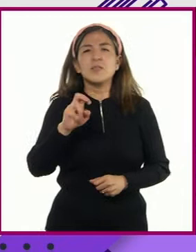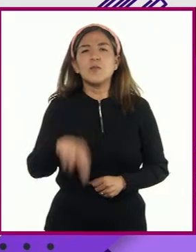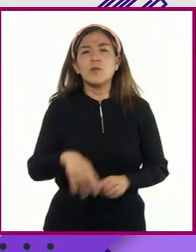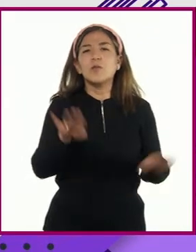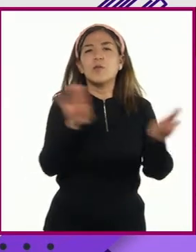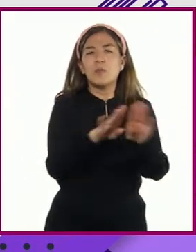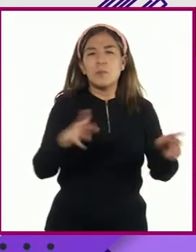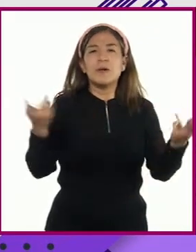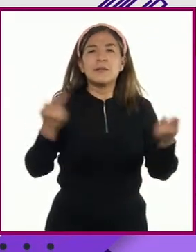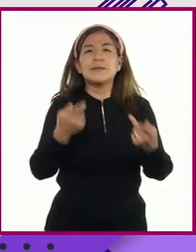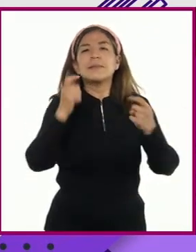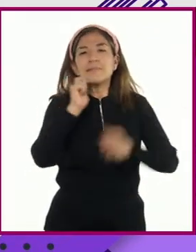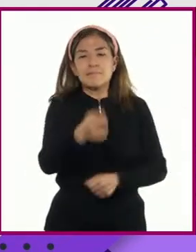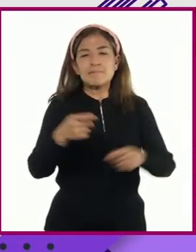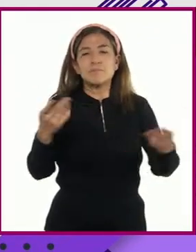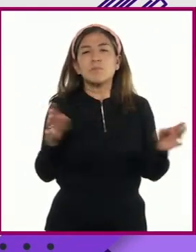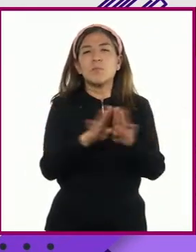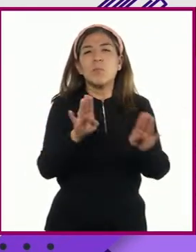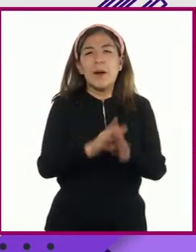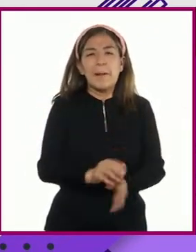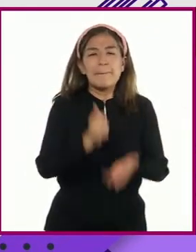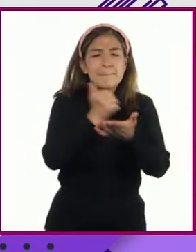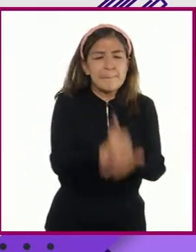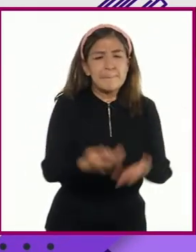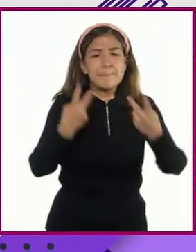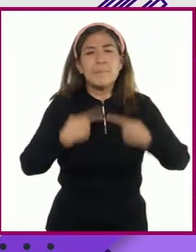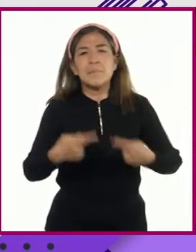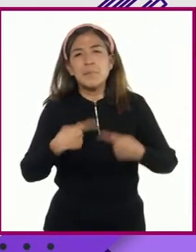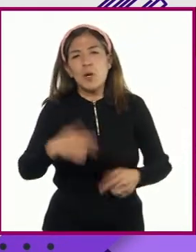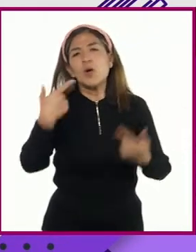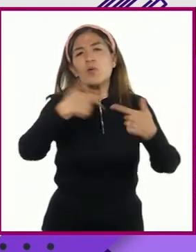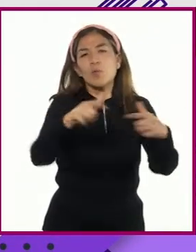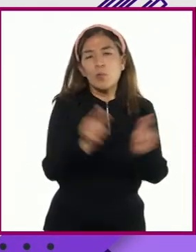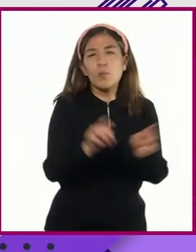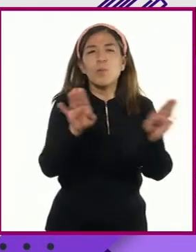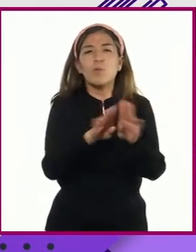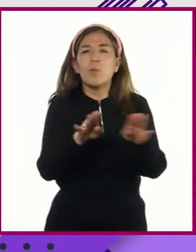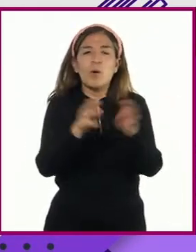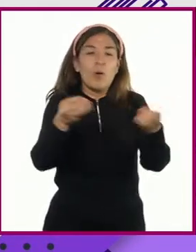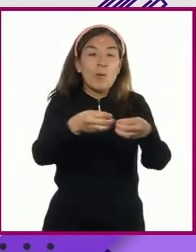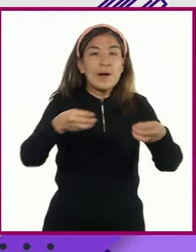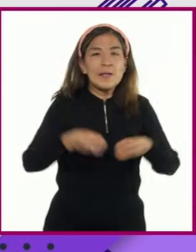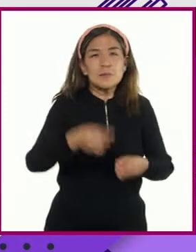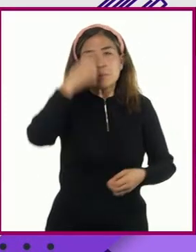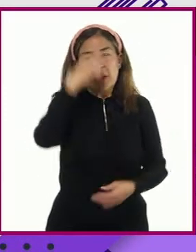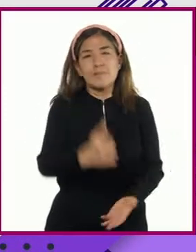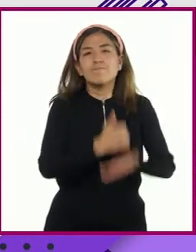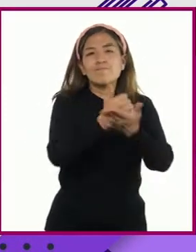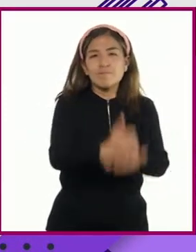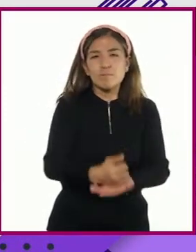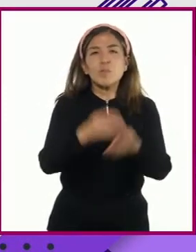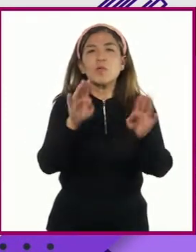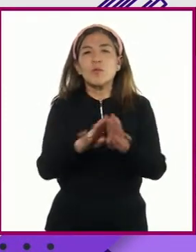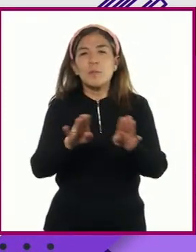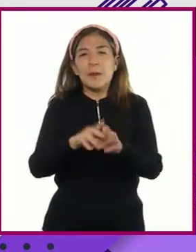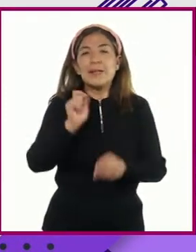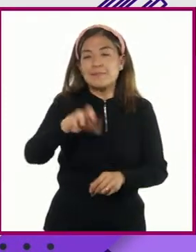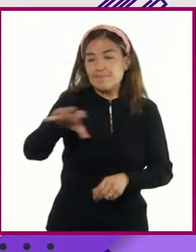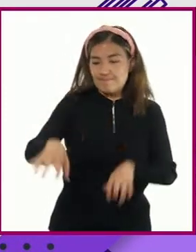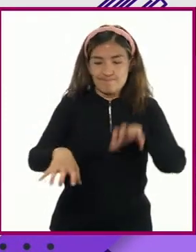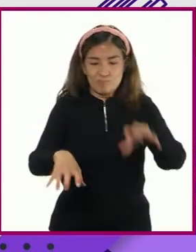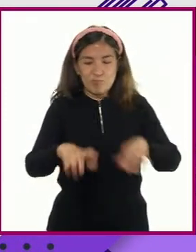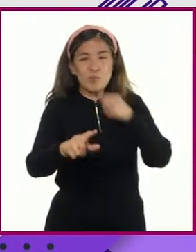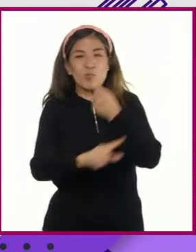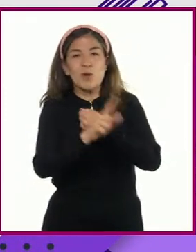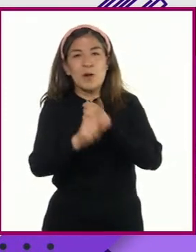es entendida como la acción intencional de una persona, grupo u organización para intervenir y ayudar a las partes que enfrentan un